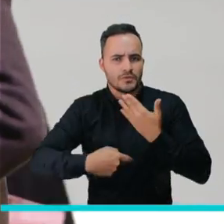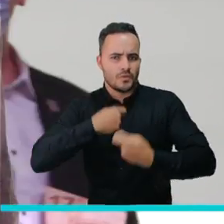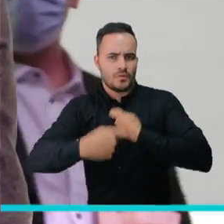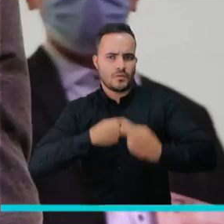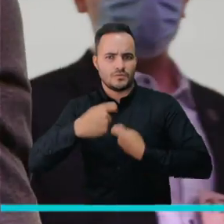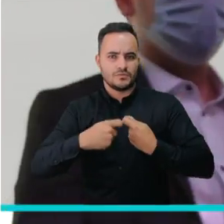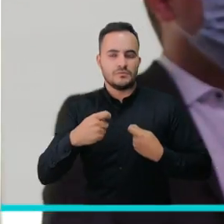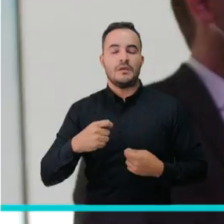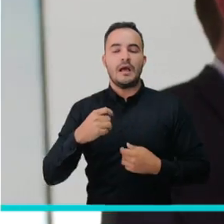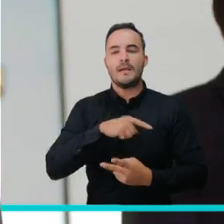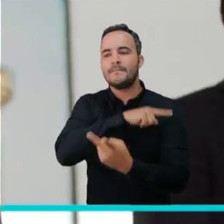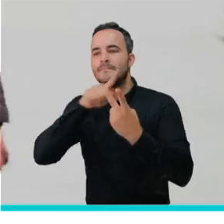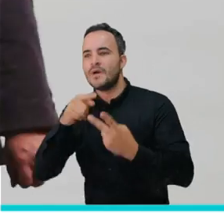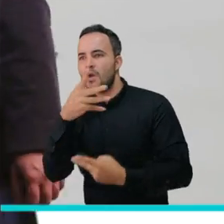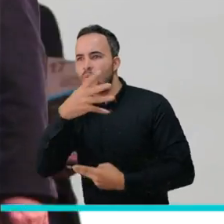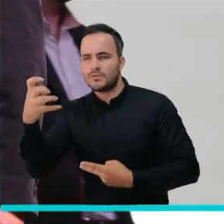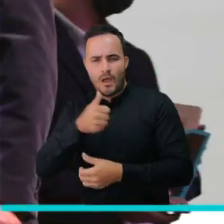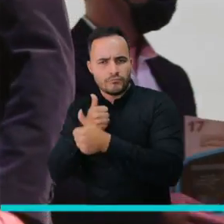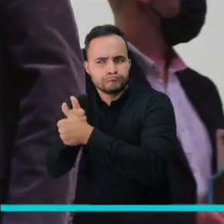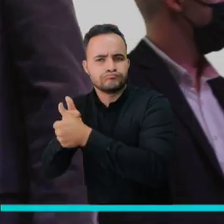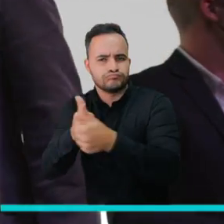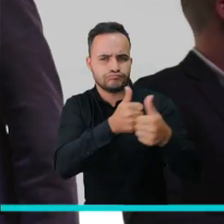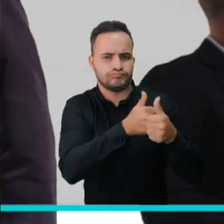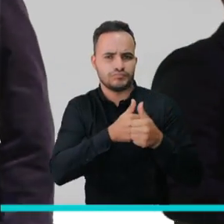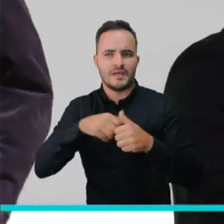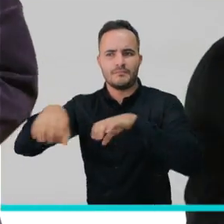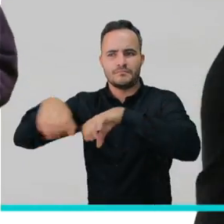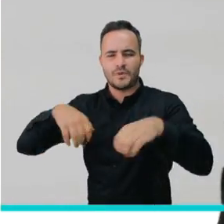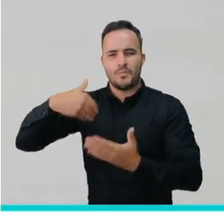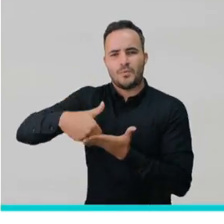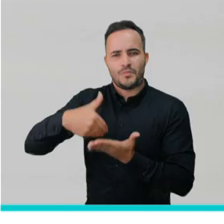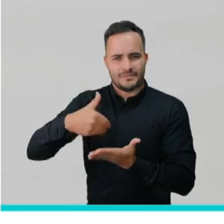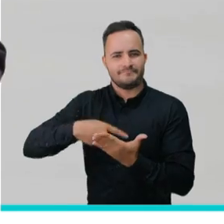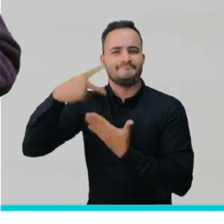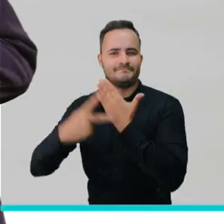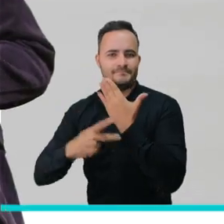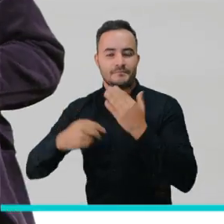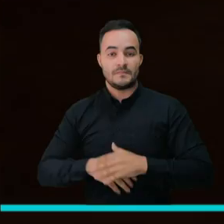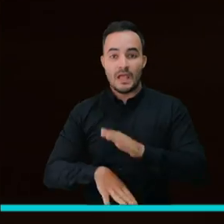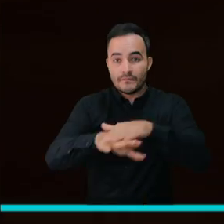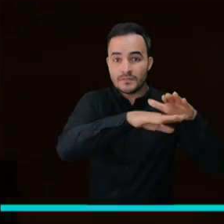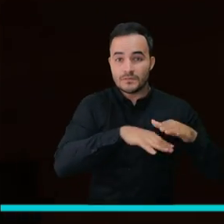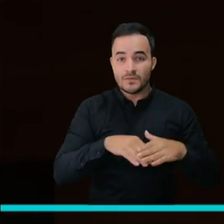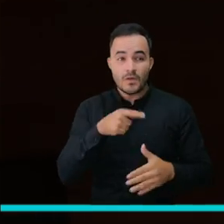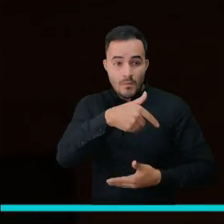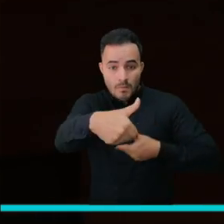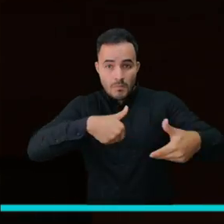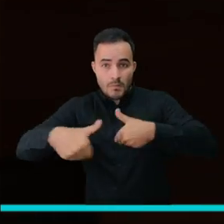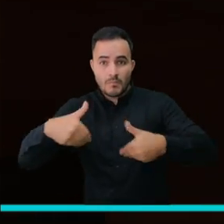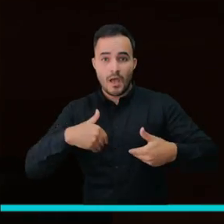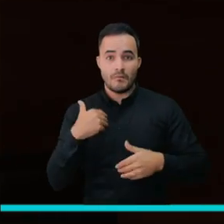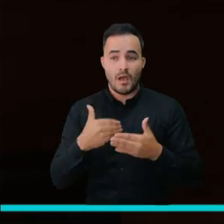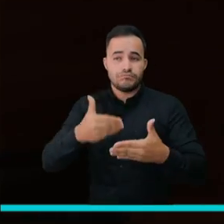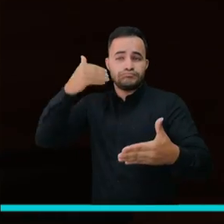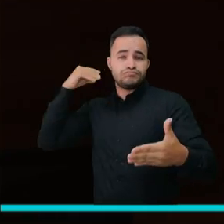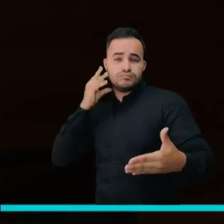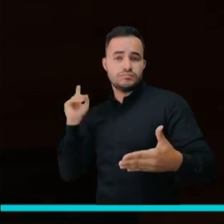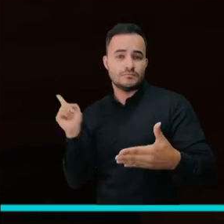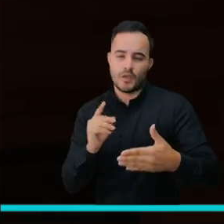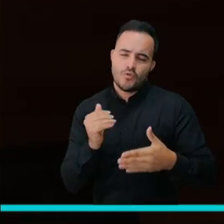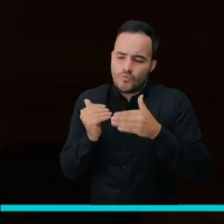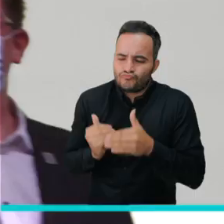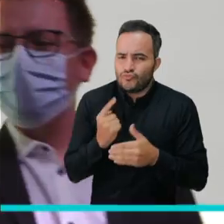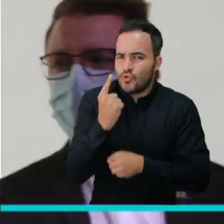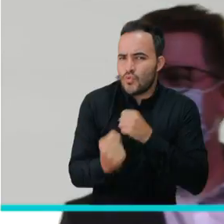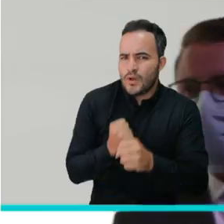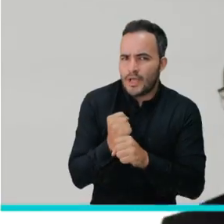negocio y hará acompañamiento a 400 más. Las iniciativas que podrán participar deben tener menos de un año de constituida, operar en